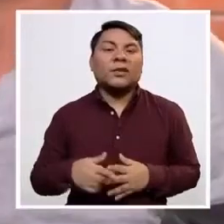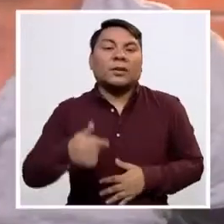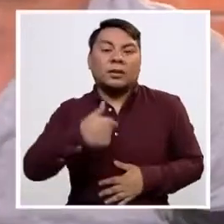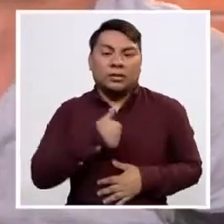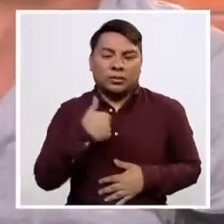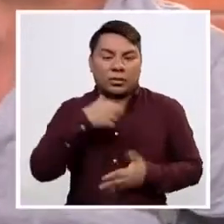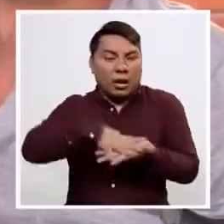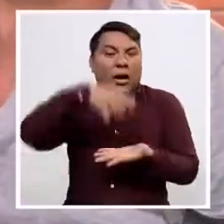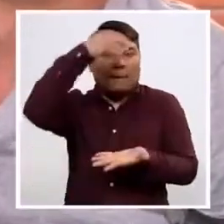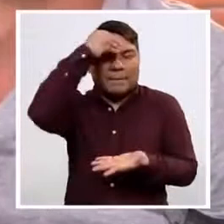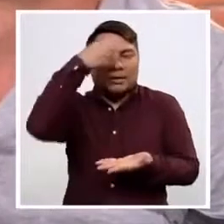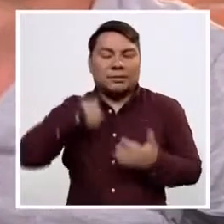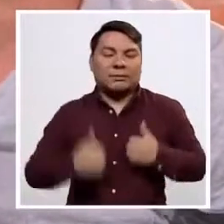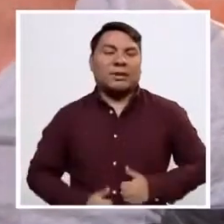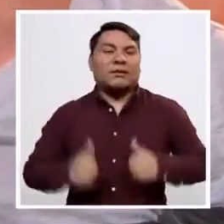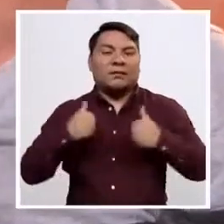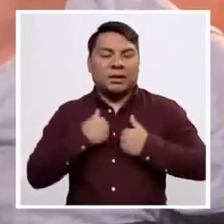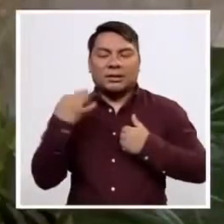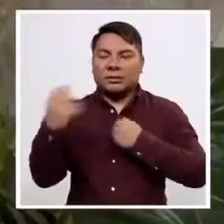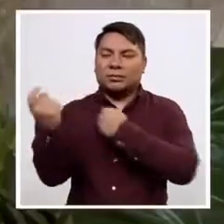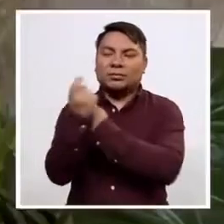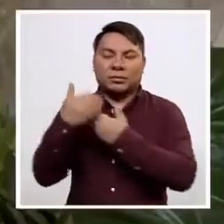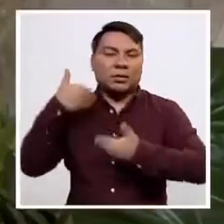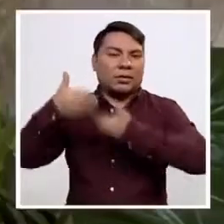Yo he aprendido a saborear la vida cada día.